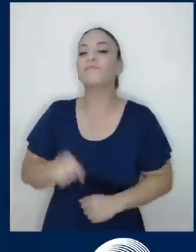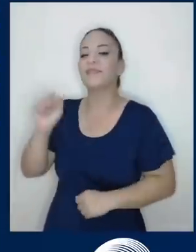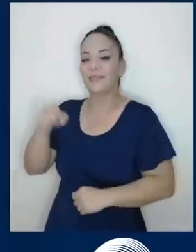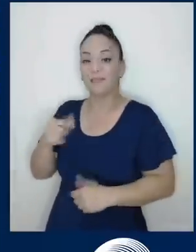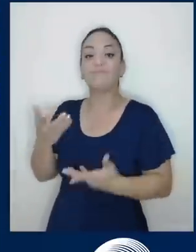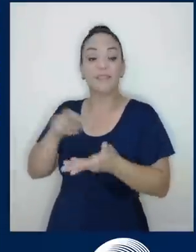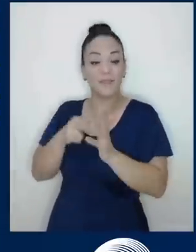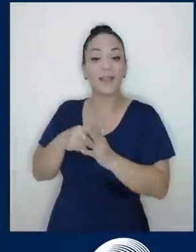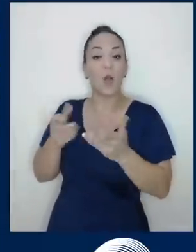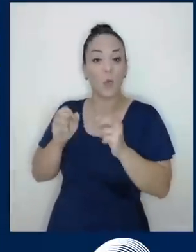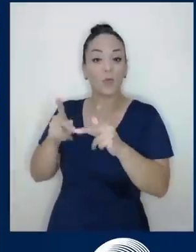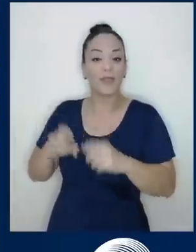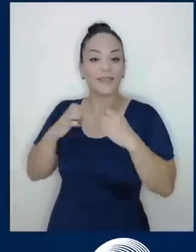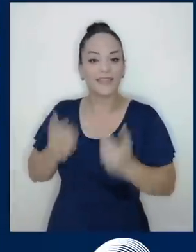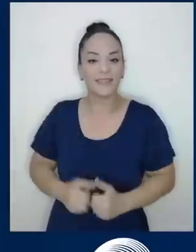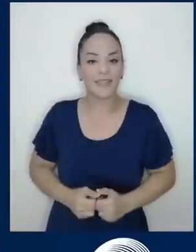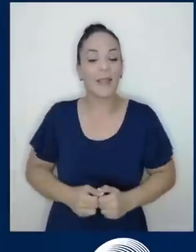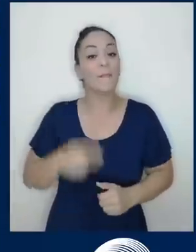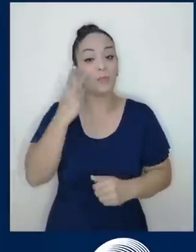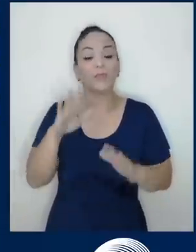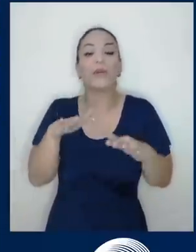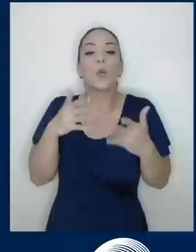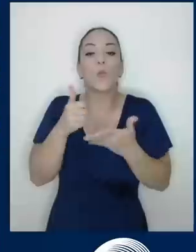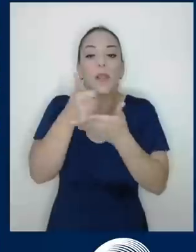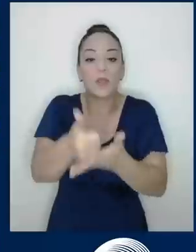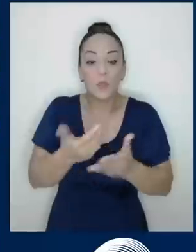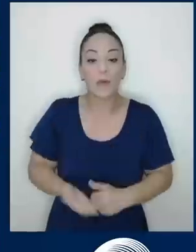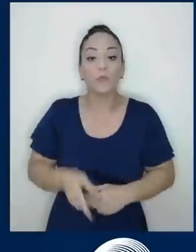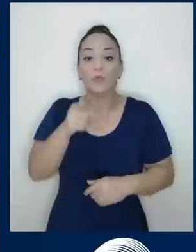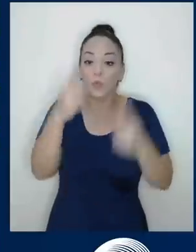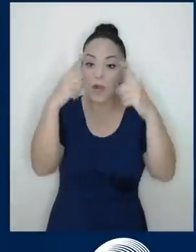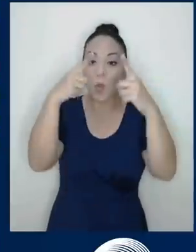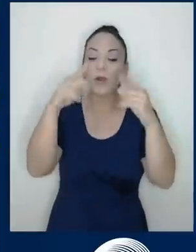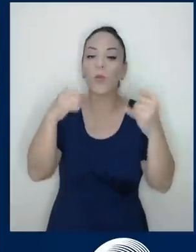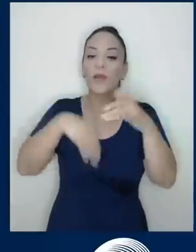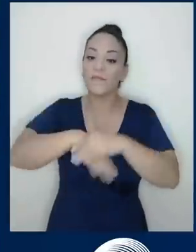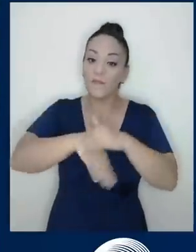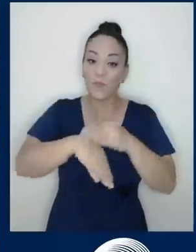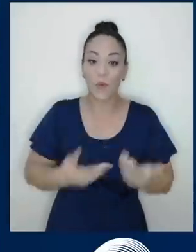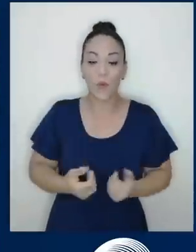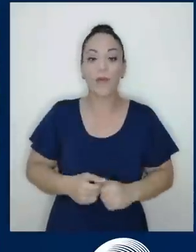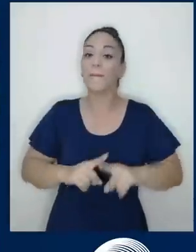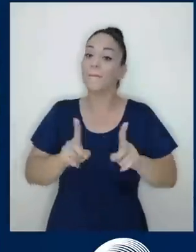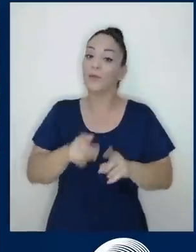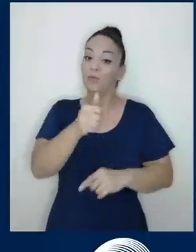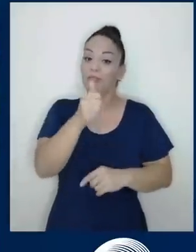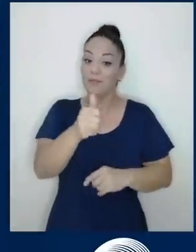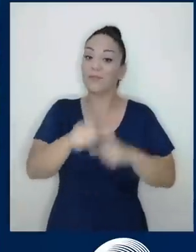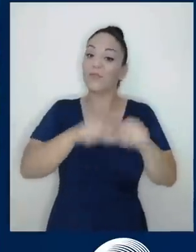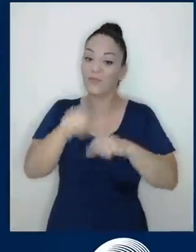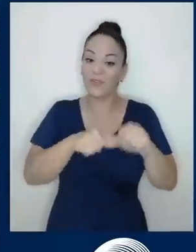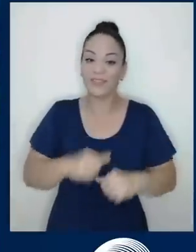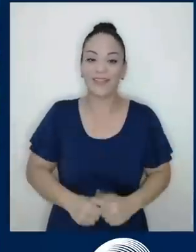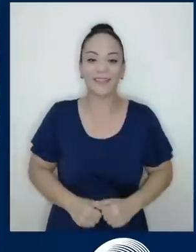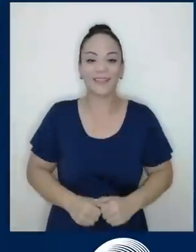ahora hay que ver cómo hacemos para ayudarlo, para que pueda jugar fútbol. Pero, ve, está en usted. Con suerte